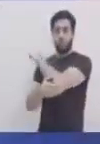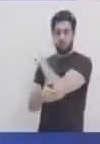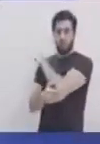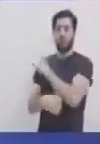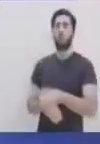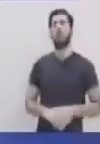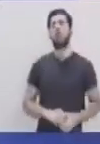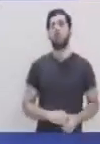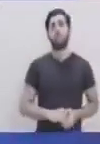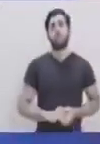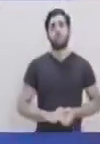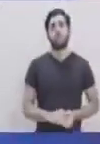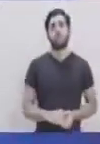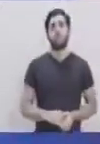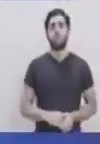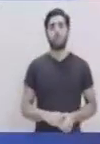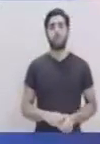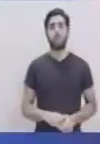cambio